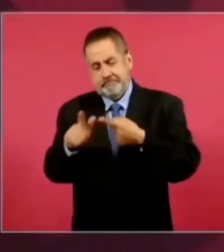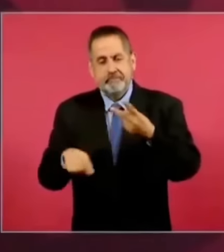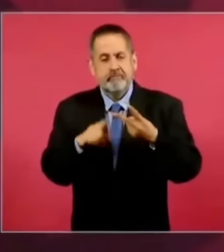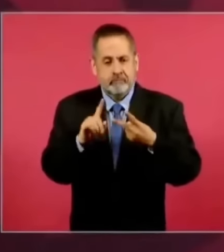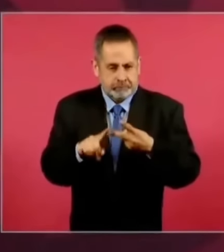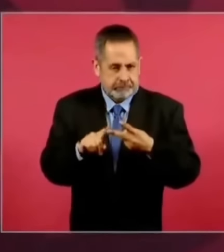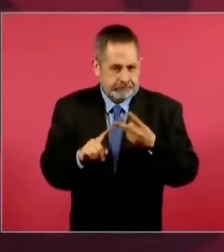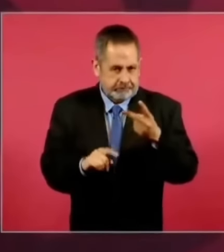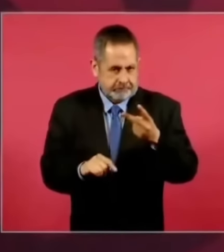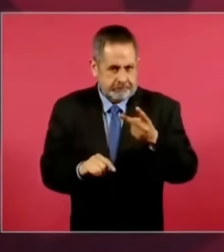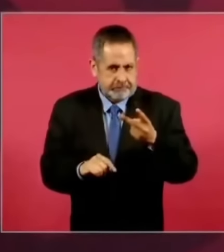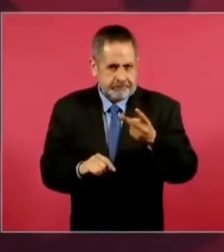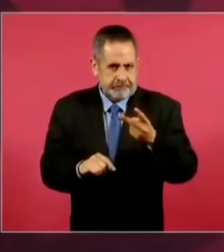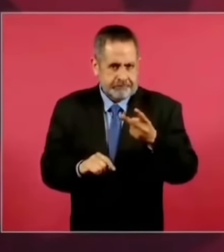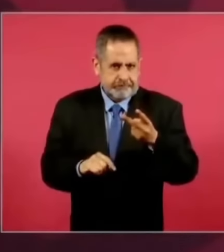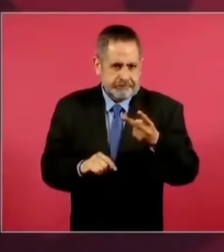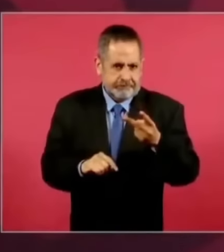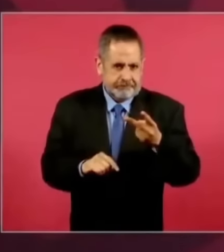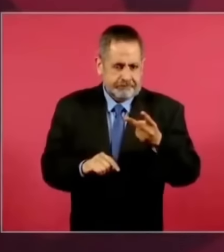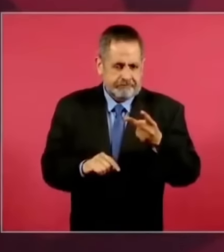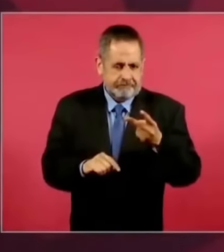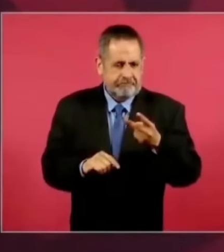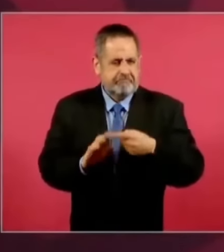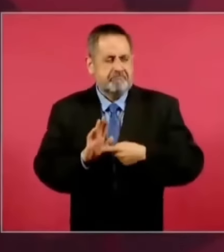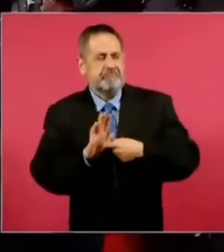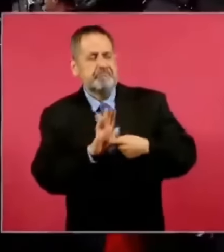poco de promoción.